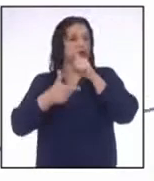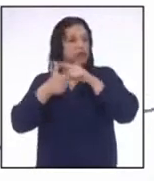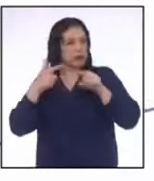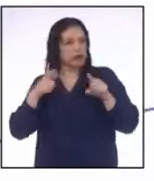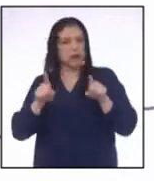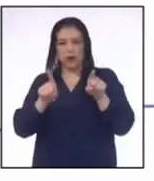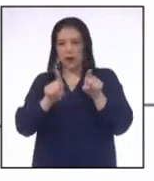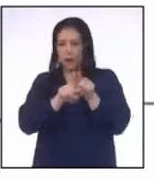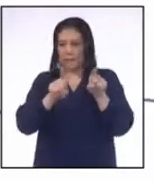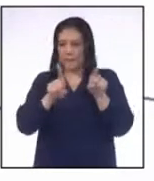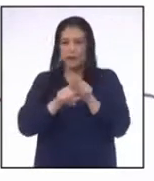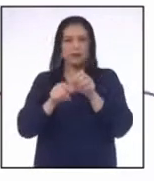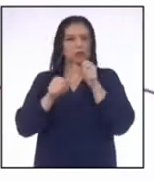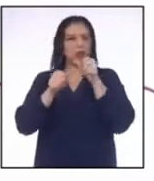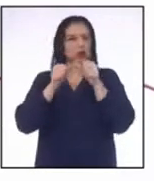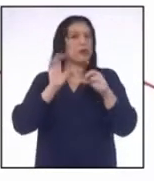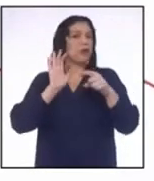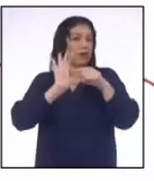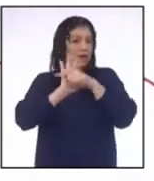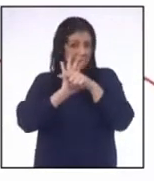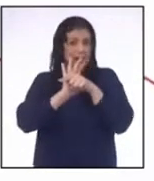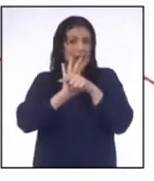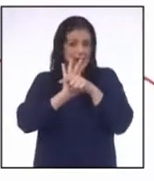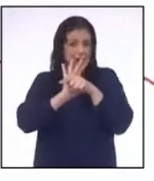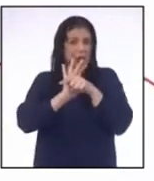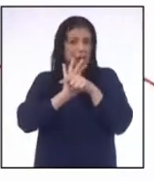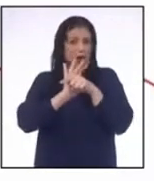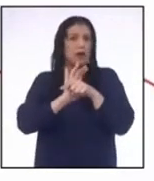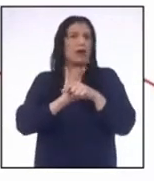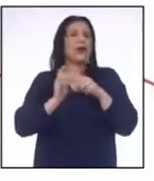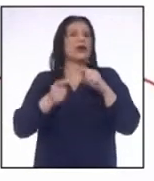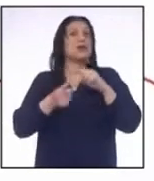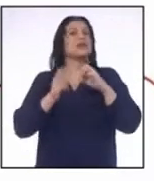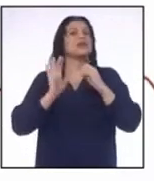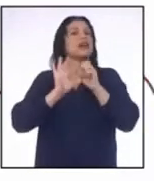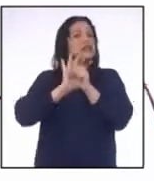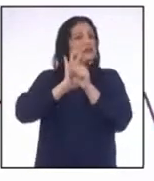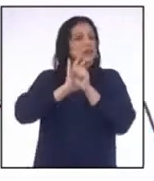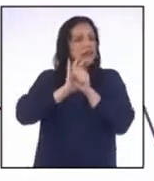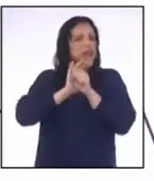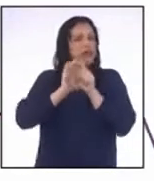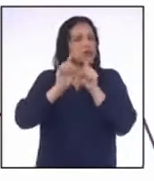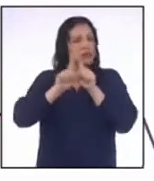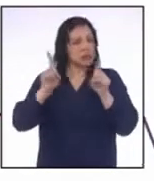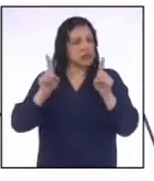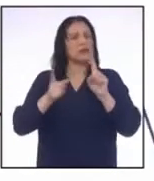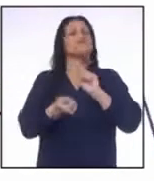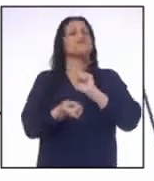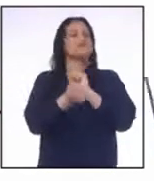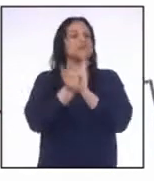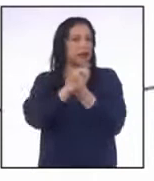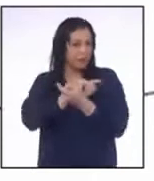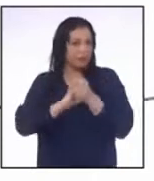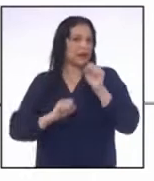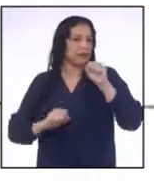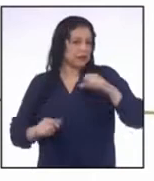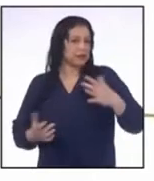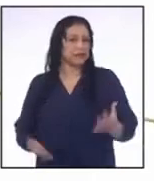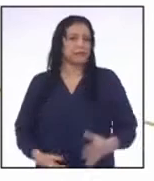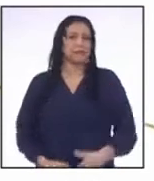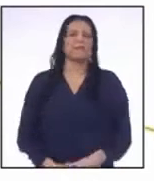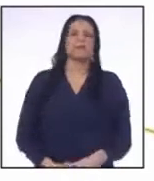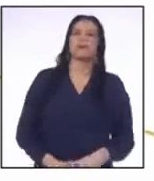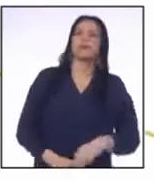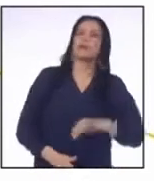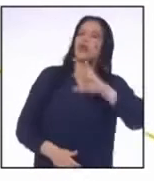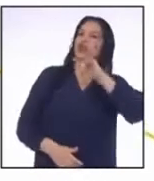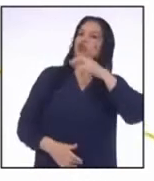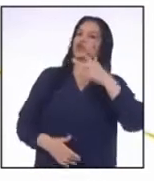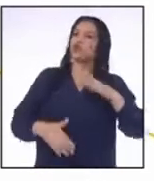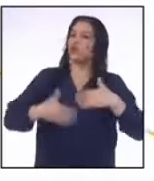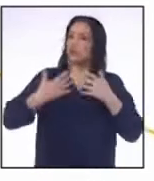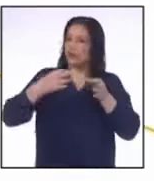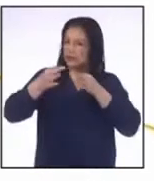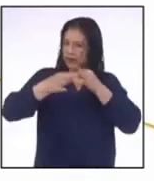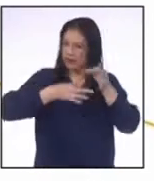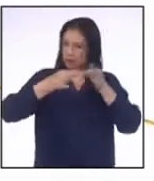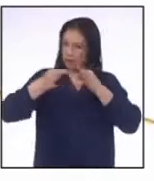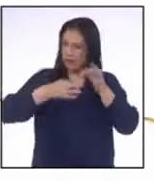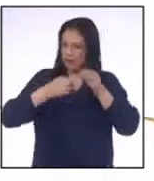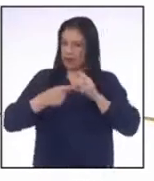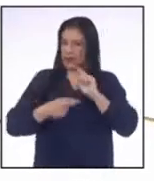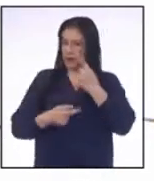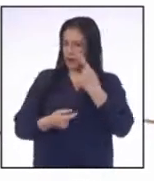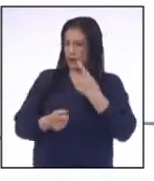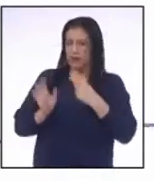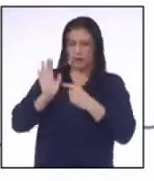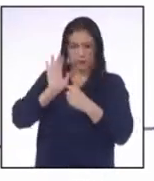con una misma cantidad negativa El signo de la desigualdad cambia Junior ¿Puedes explicar la siguiente